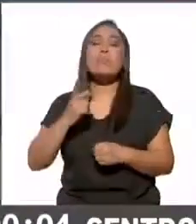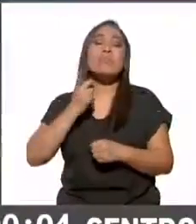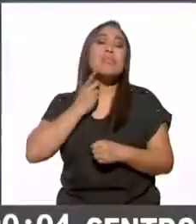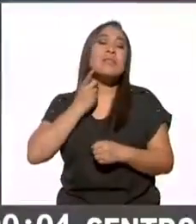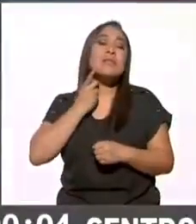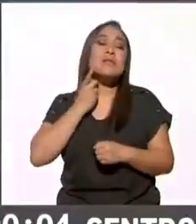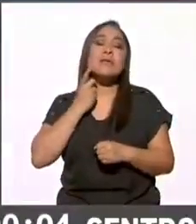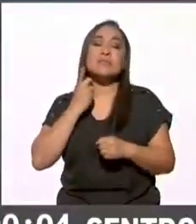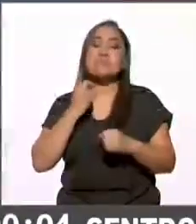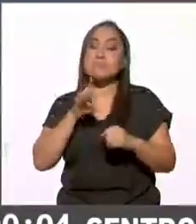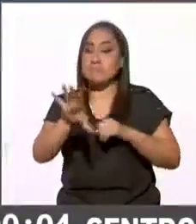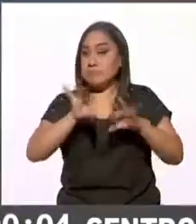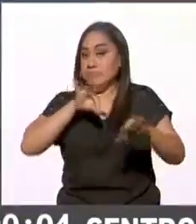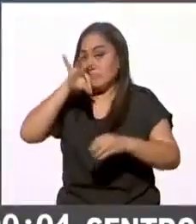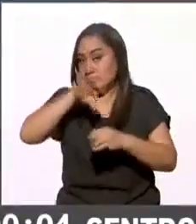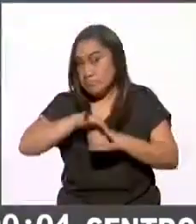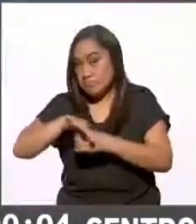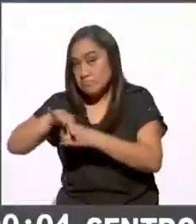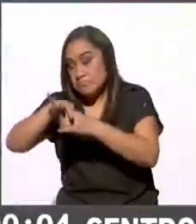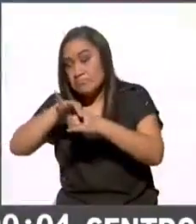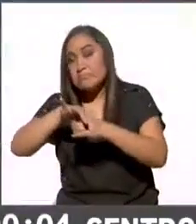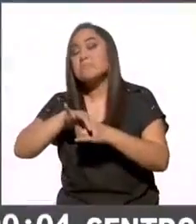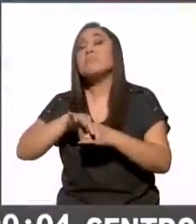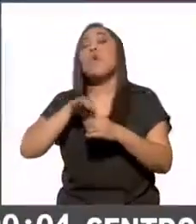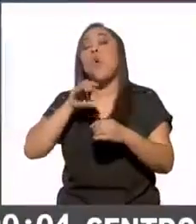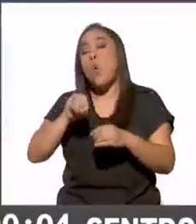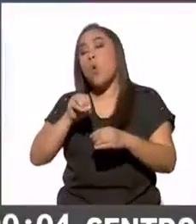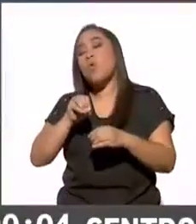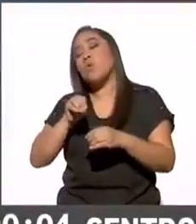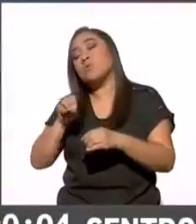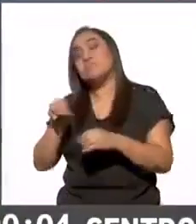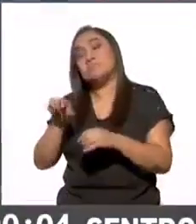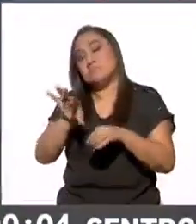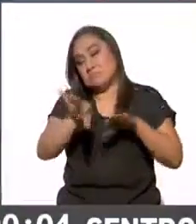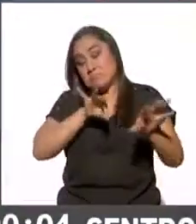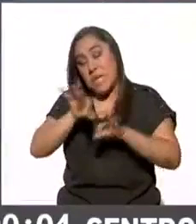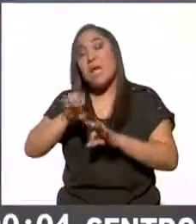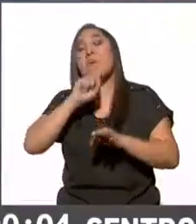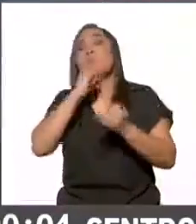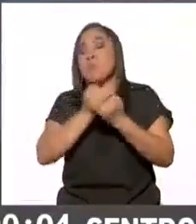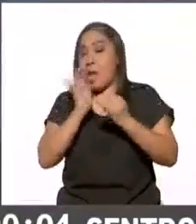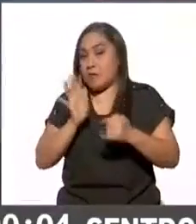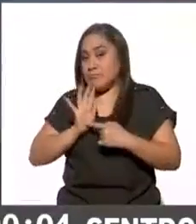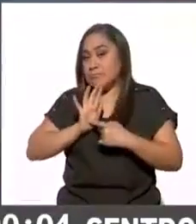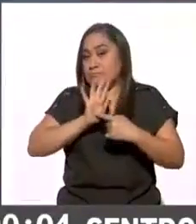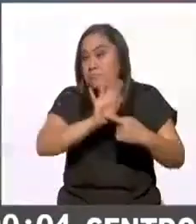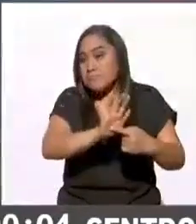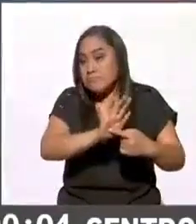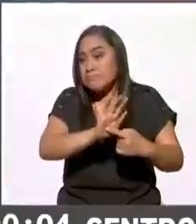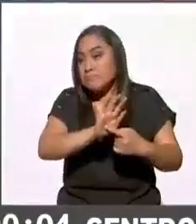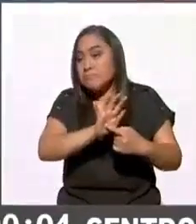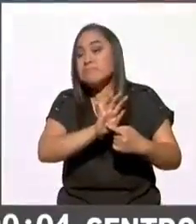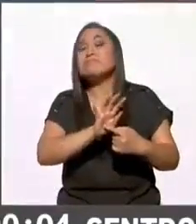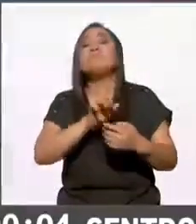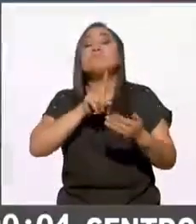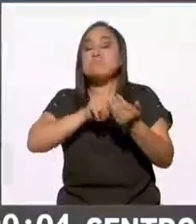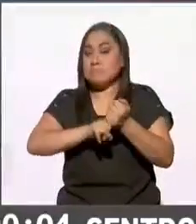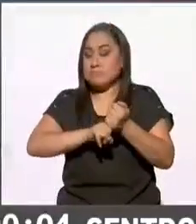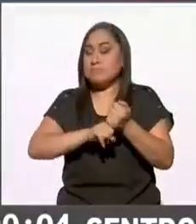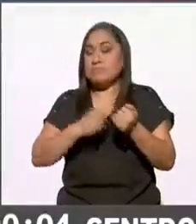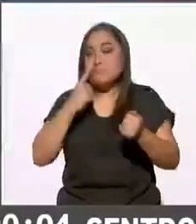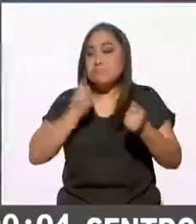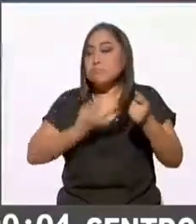de mayoría relativa y representación proporcional también dio a conocer las tendencias que envió